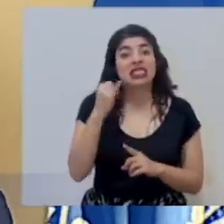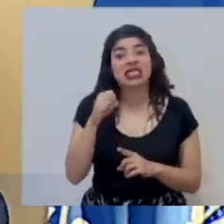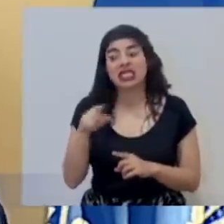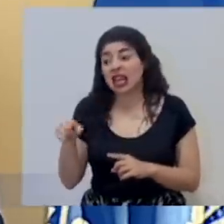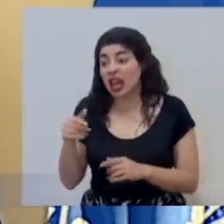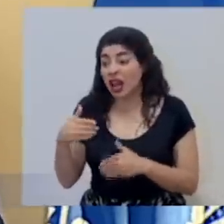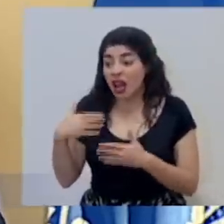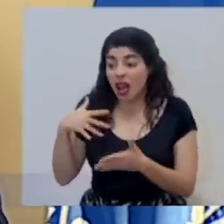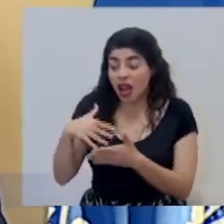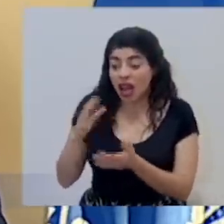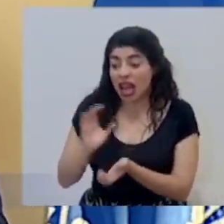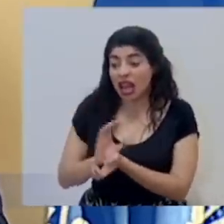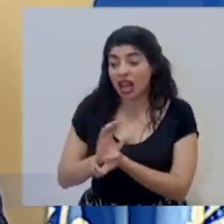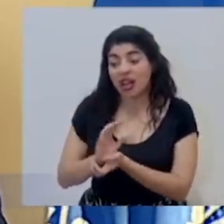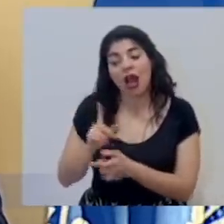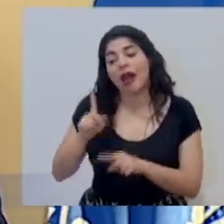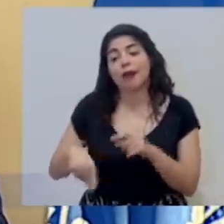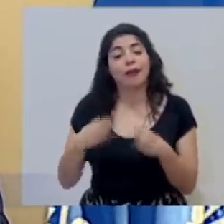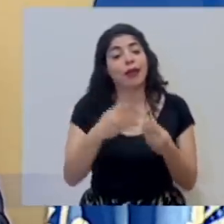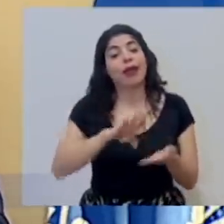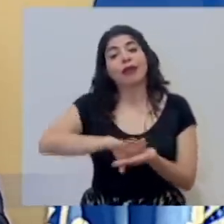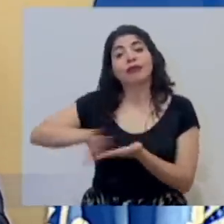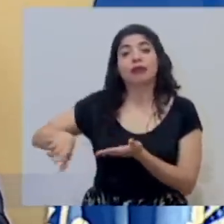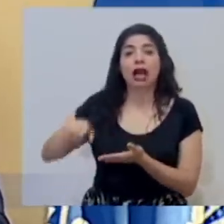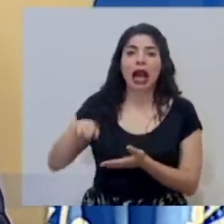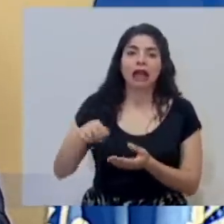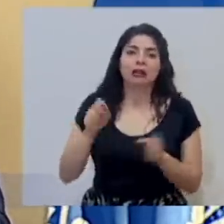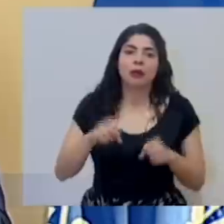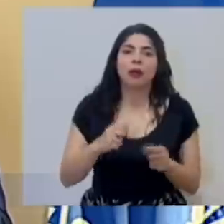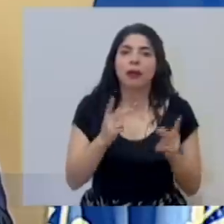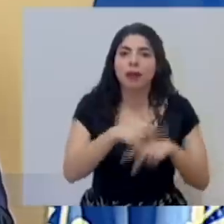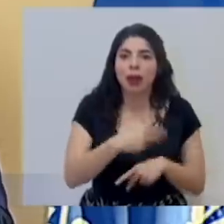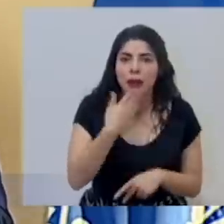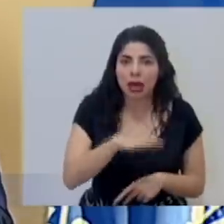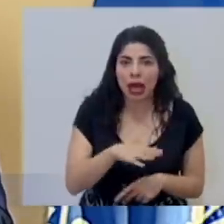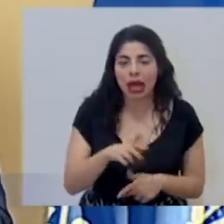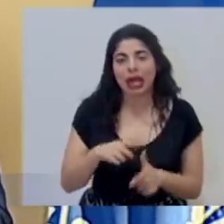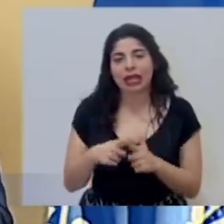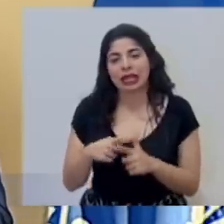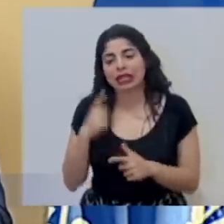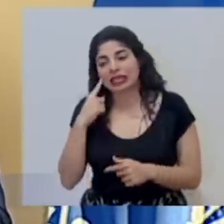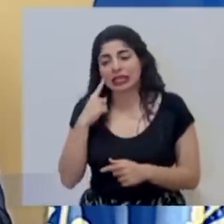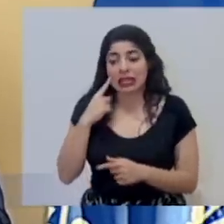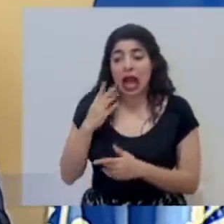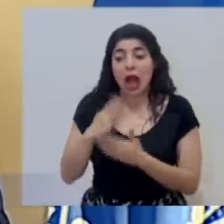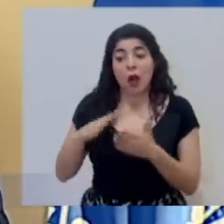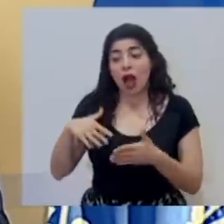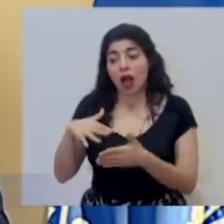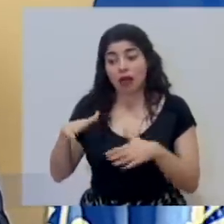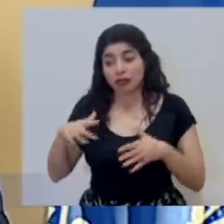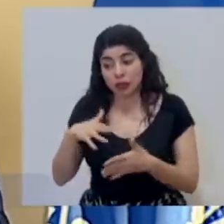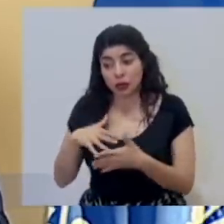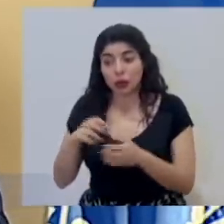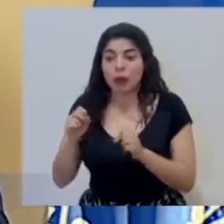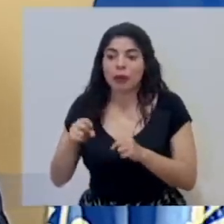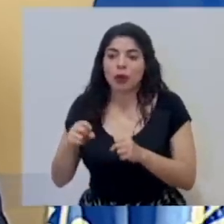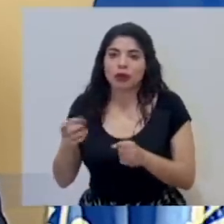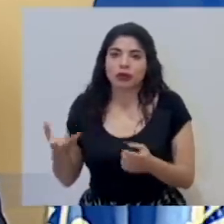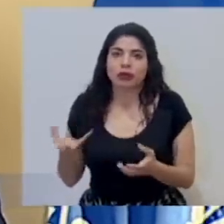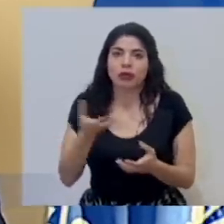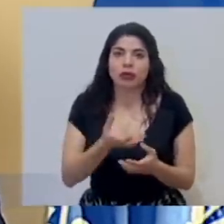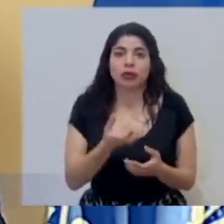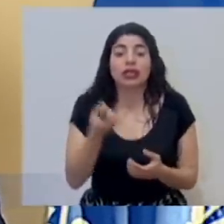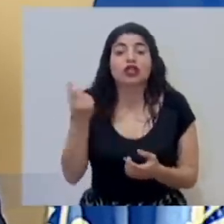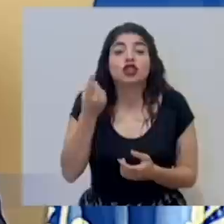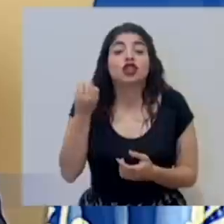hecho de no haber completado todos los estudios clínicos o preclínicos. En todo caso, como bien yo indiqué en la